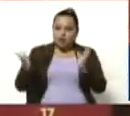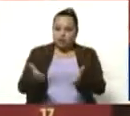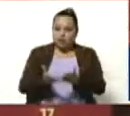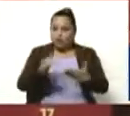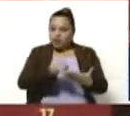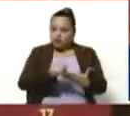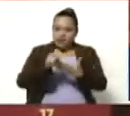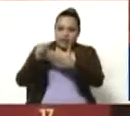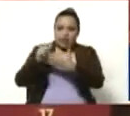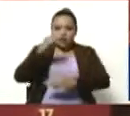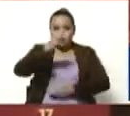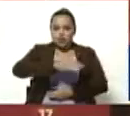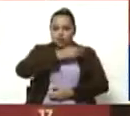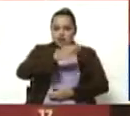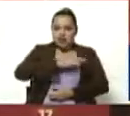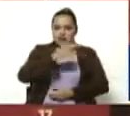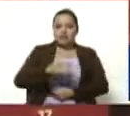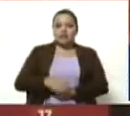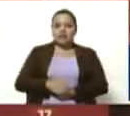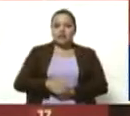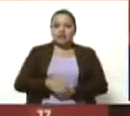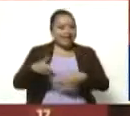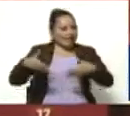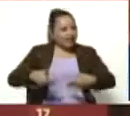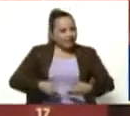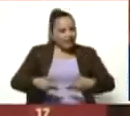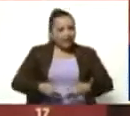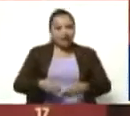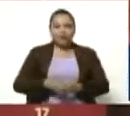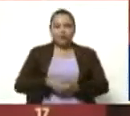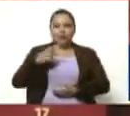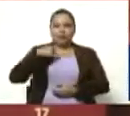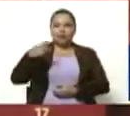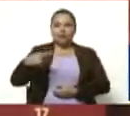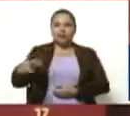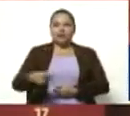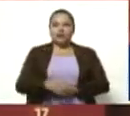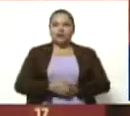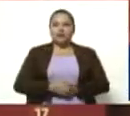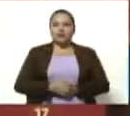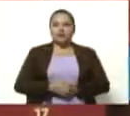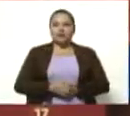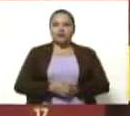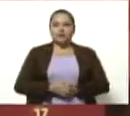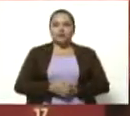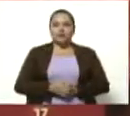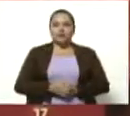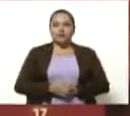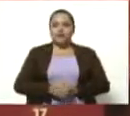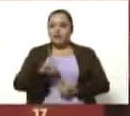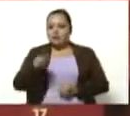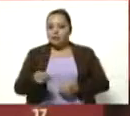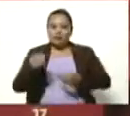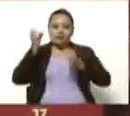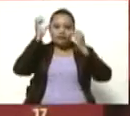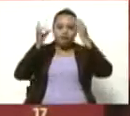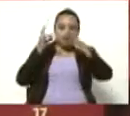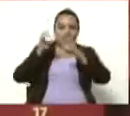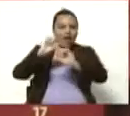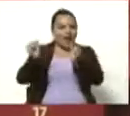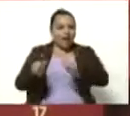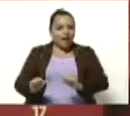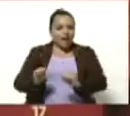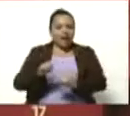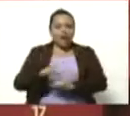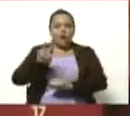liderazgos sociales, en las luchas políticas y, por supuesto, en la creación artística. La poesía